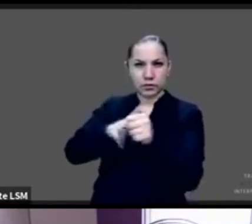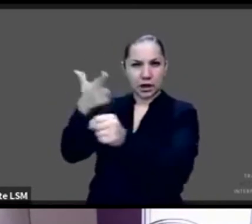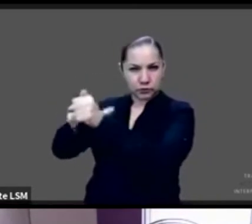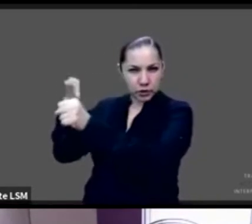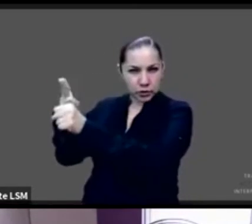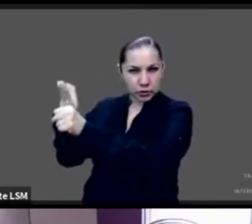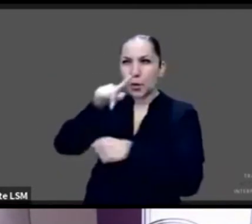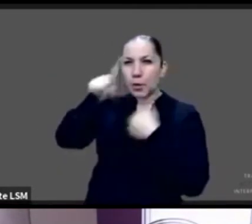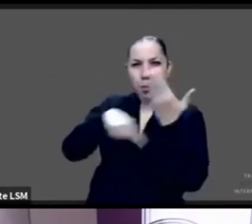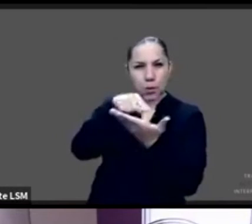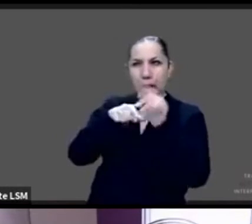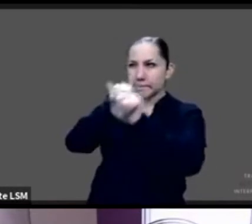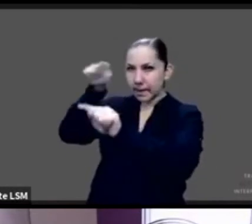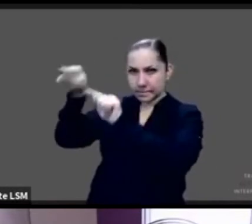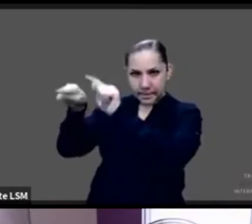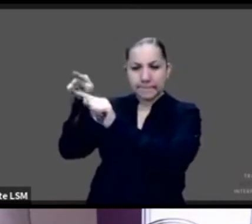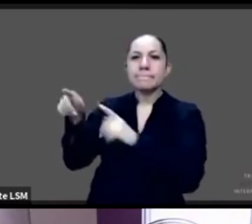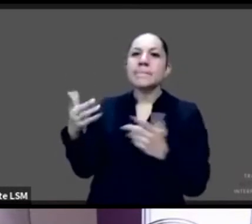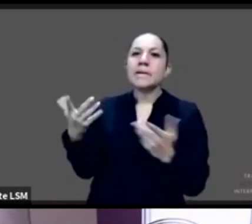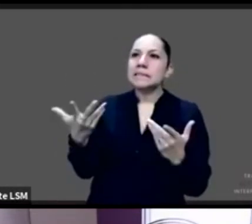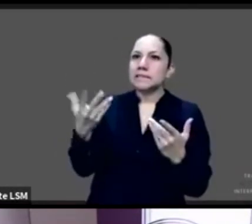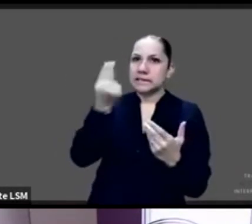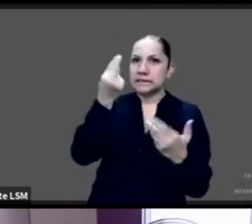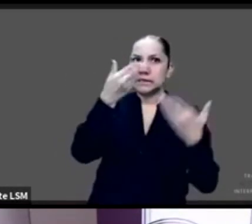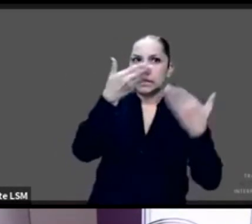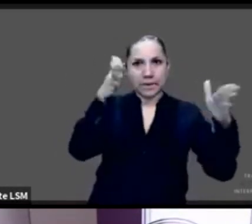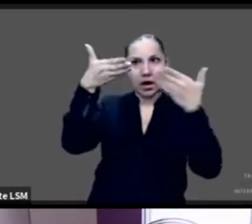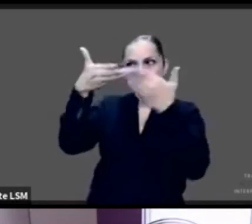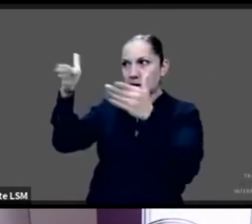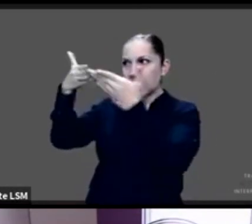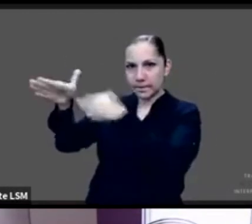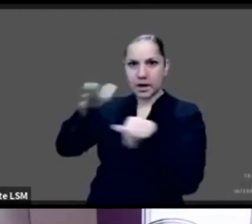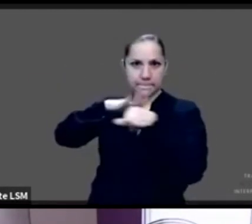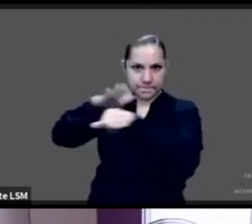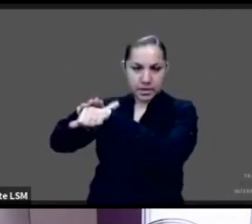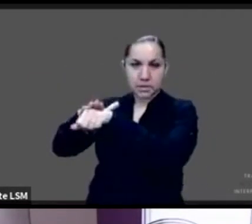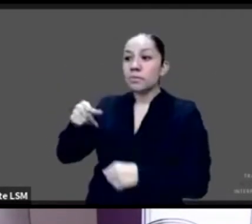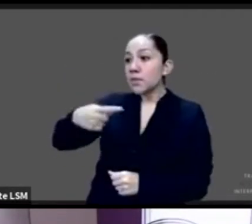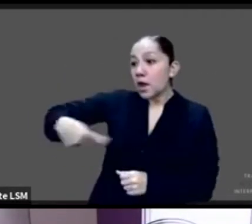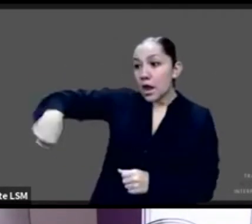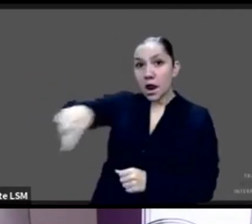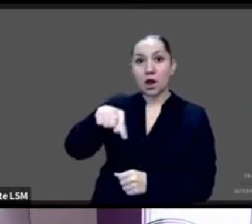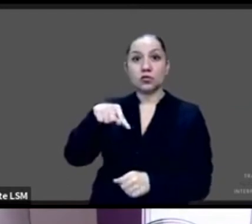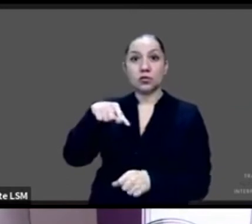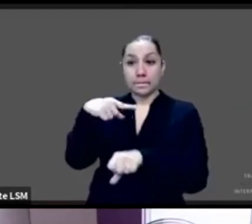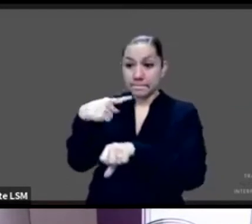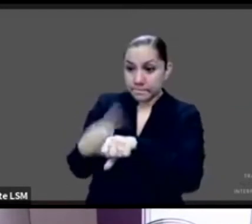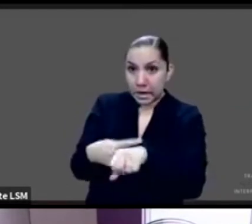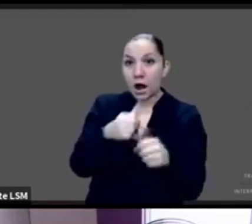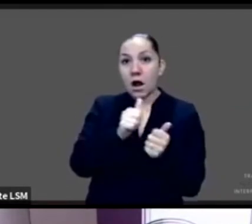Más estancias hospitalarias, más complicaciones, mejores evoluciones, mejores, pues, evitar